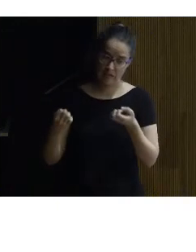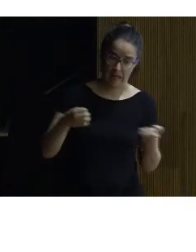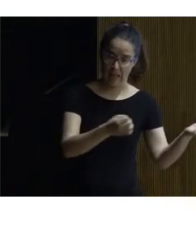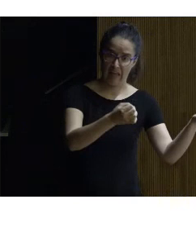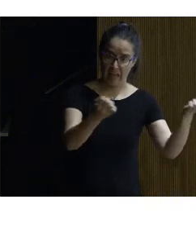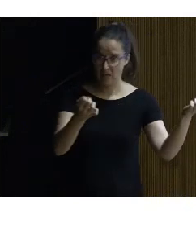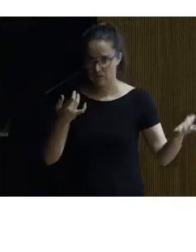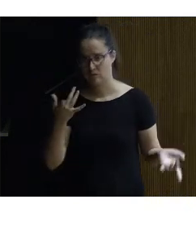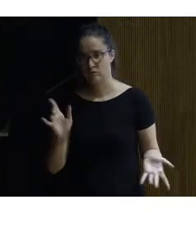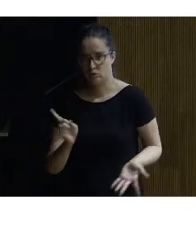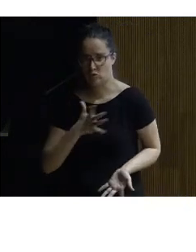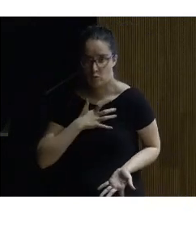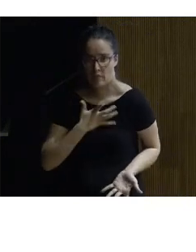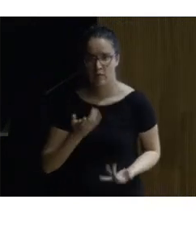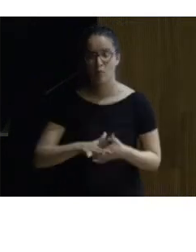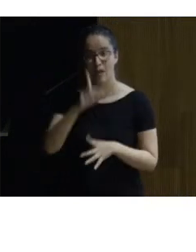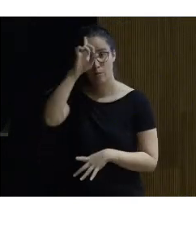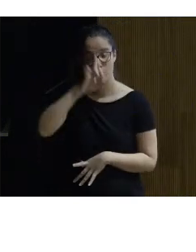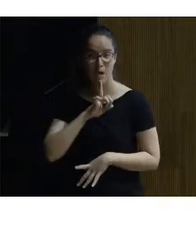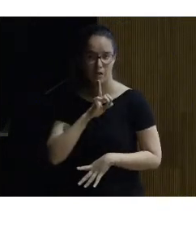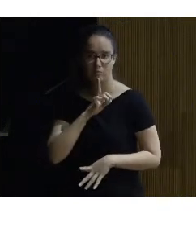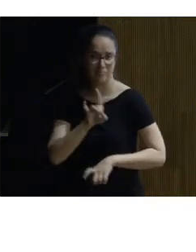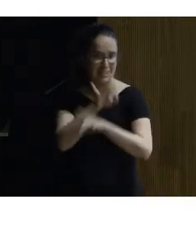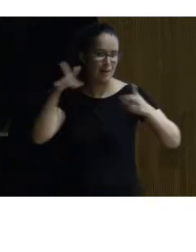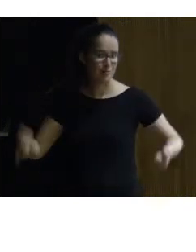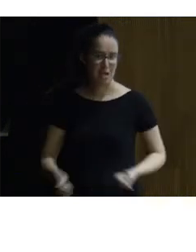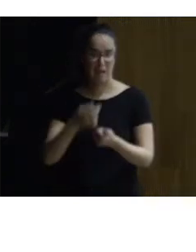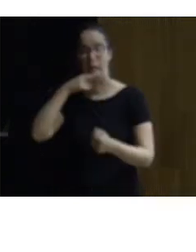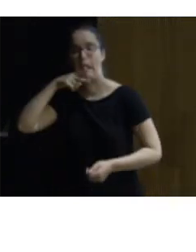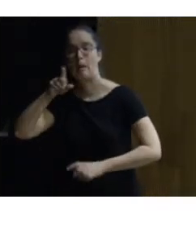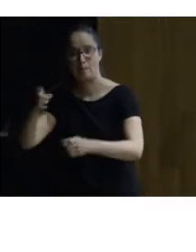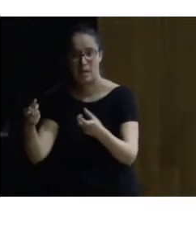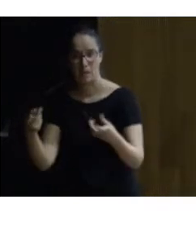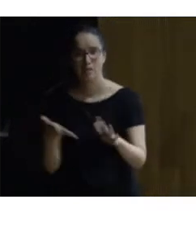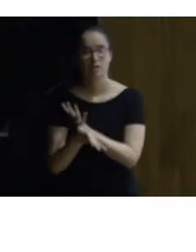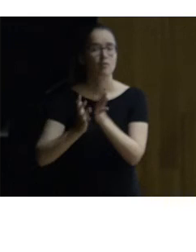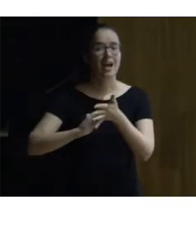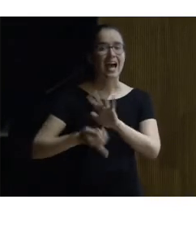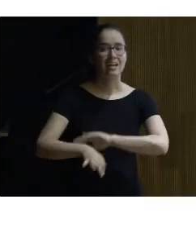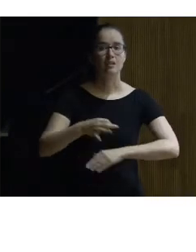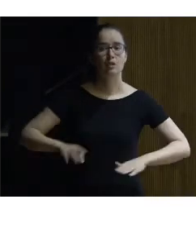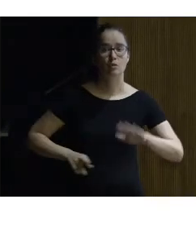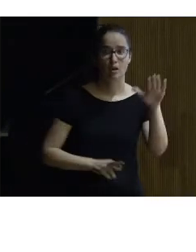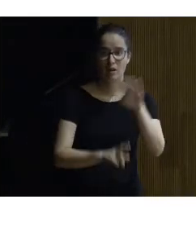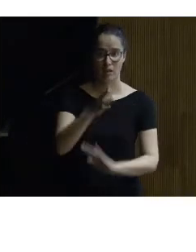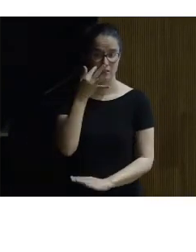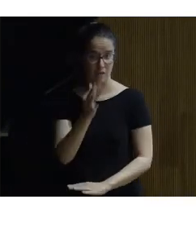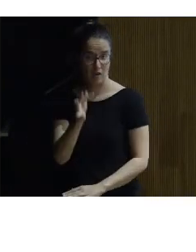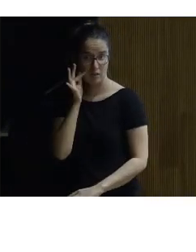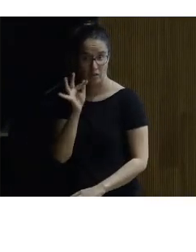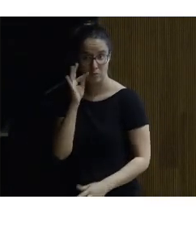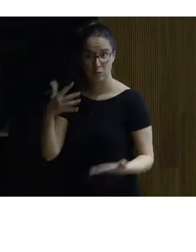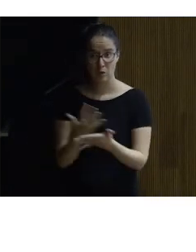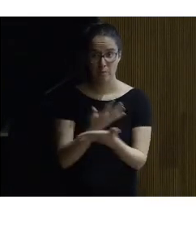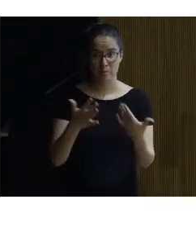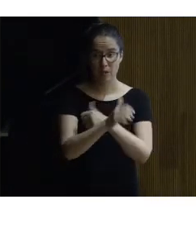este es el castillo ¿eh? bueno una imagen vale más que mil palabras es una arquitectura renacentista francesa que